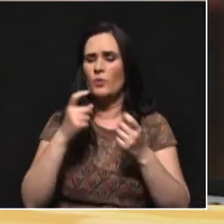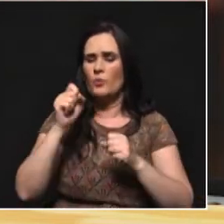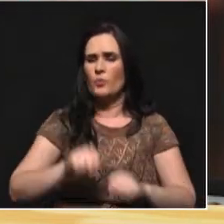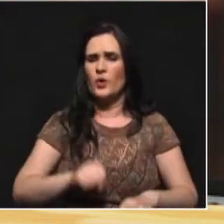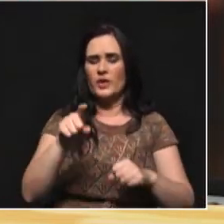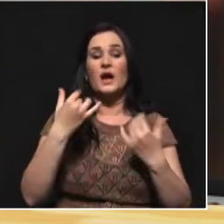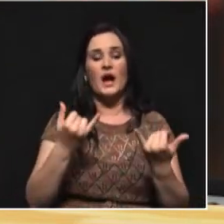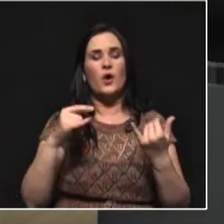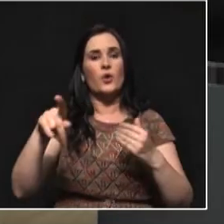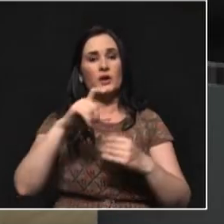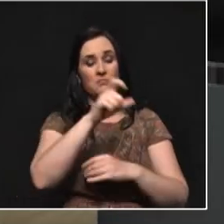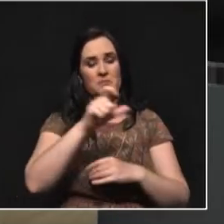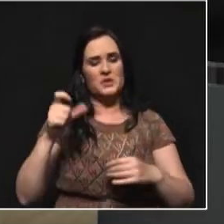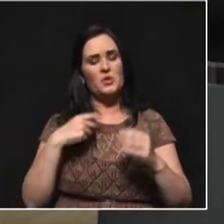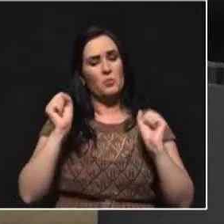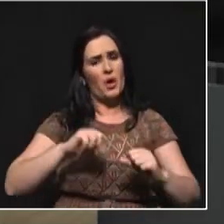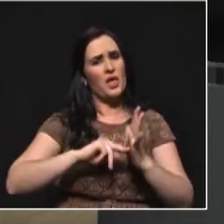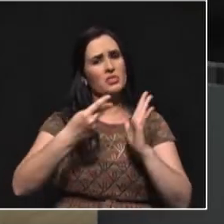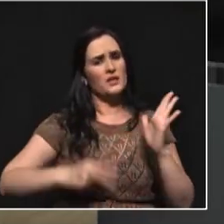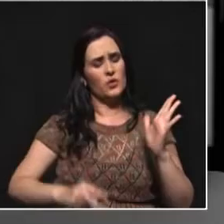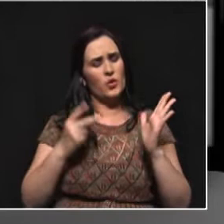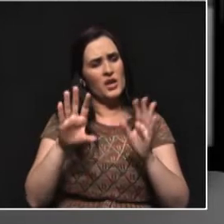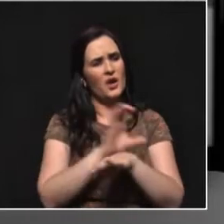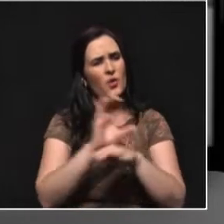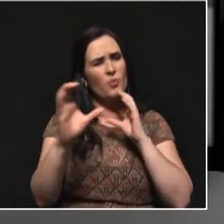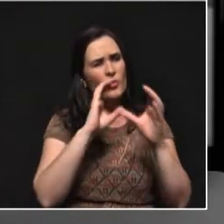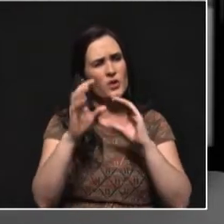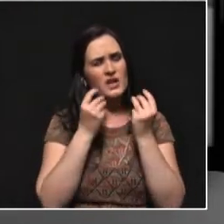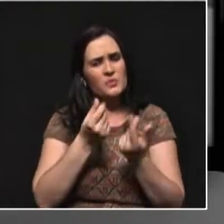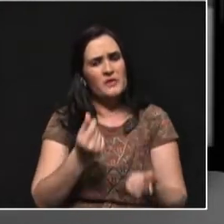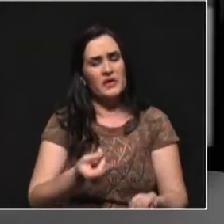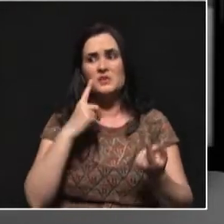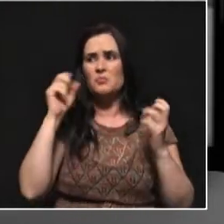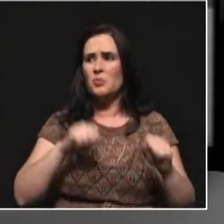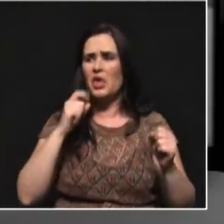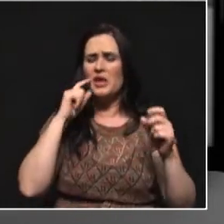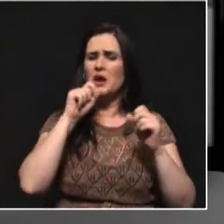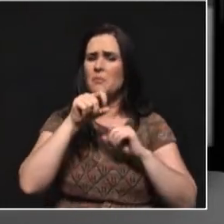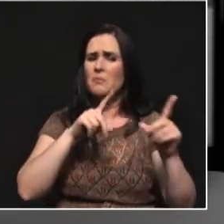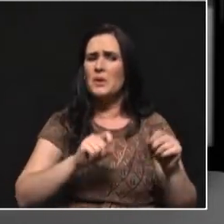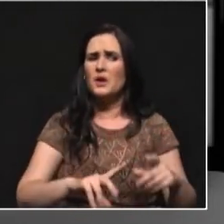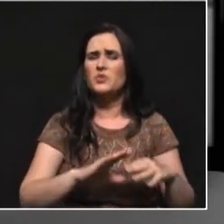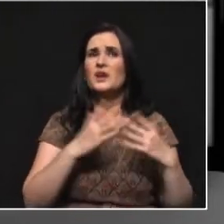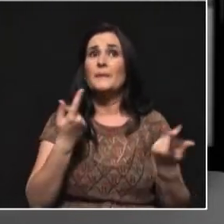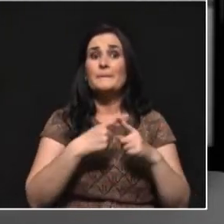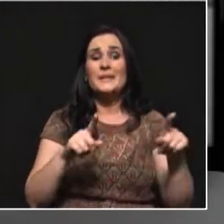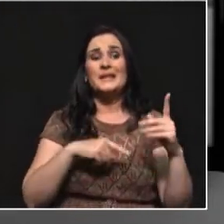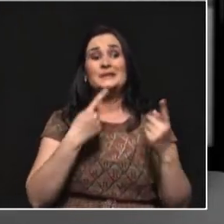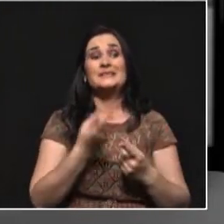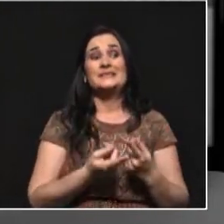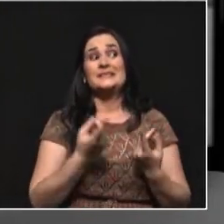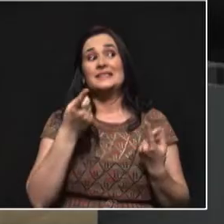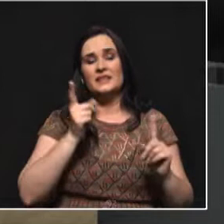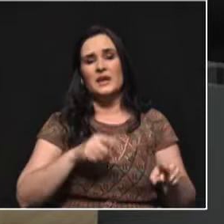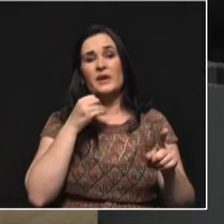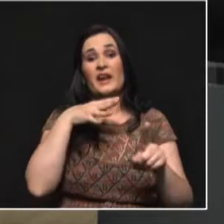era de las nuevas tecnologías, pues busque muchos más datos. Pero ¿será posible y más fácil con tanta desinformación,